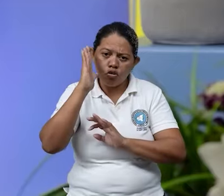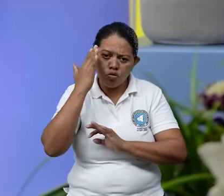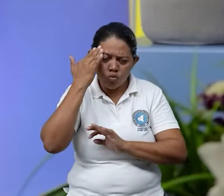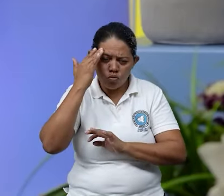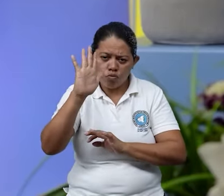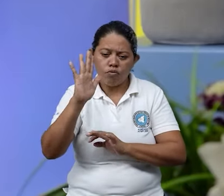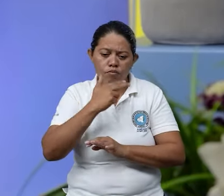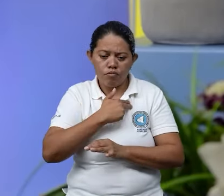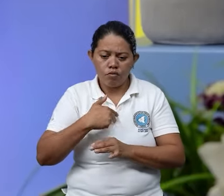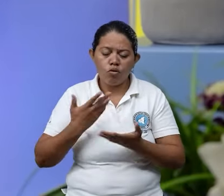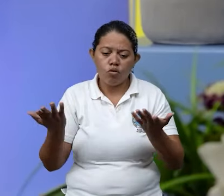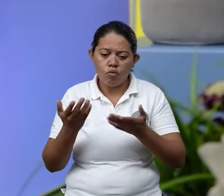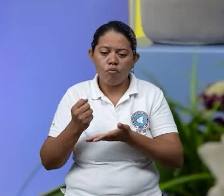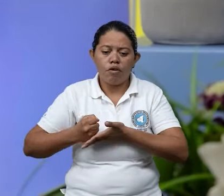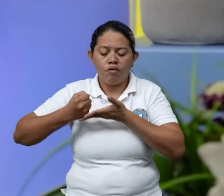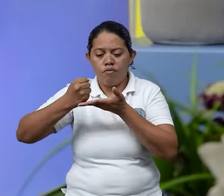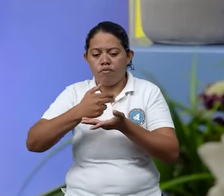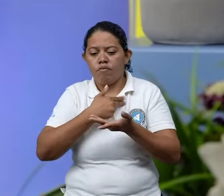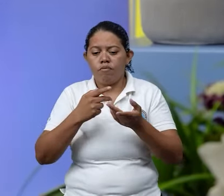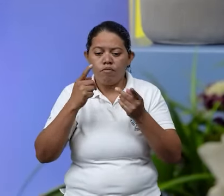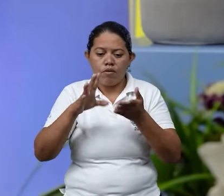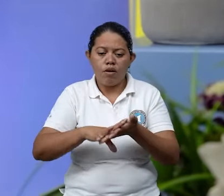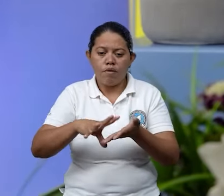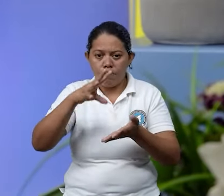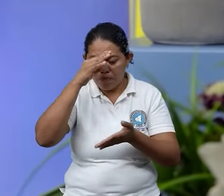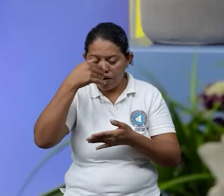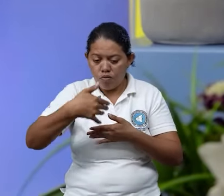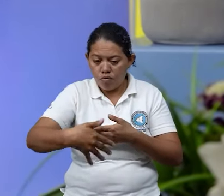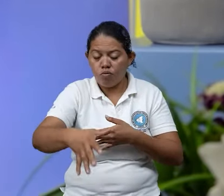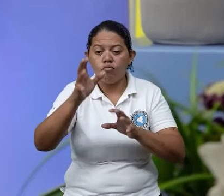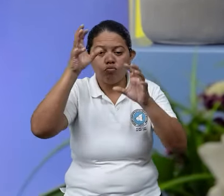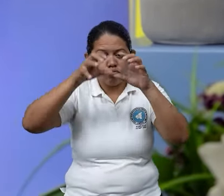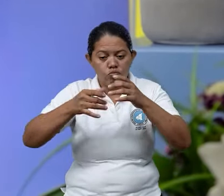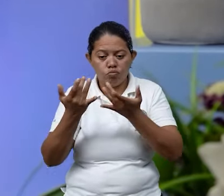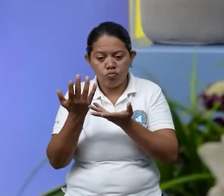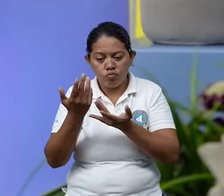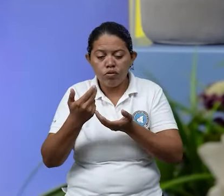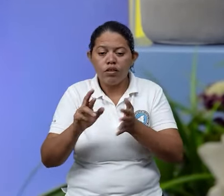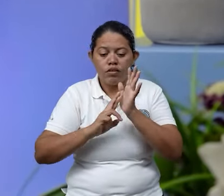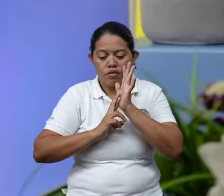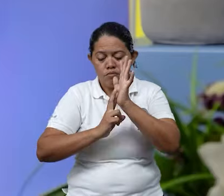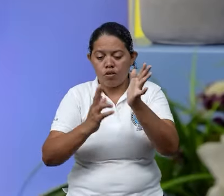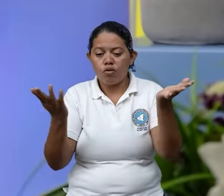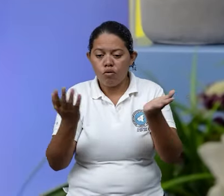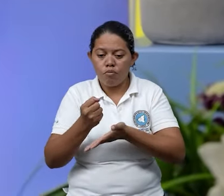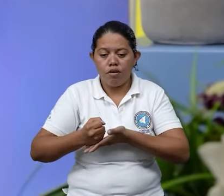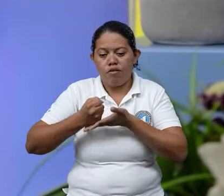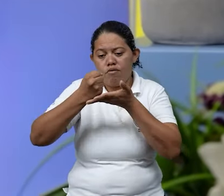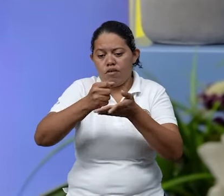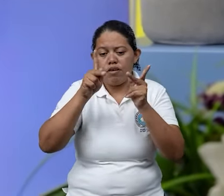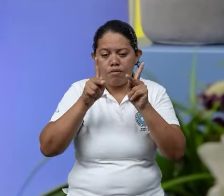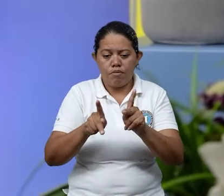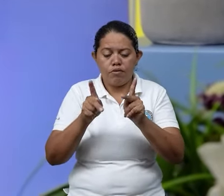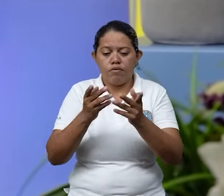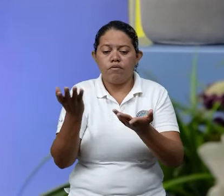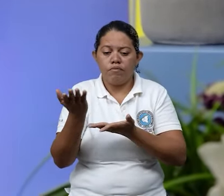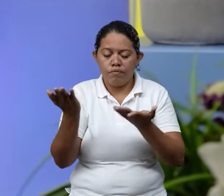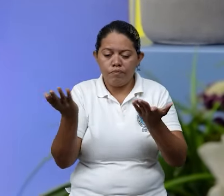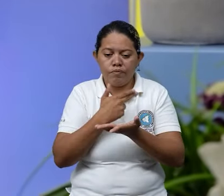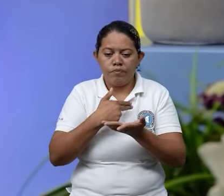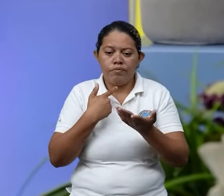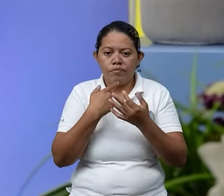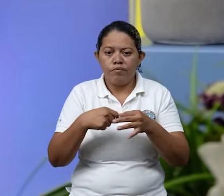familias del territorio nacional estén preparados para este invierno y podamos dar respuesta adecuada para evitar pérdidas no